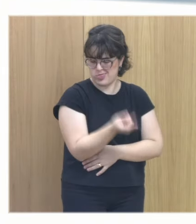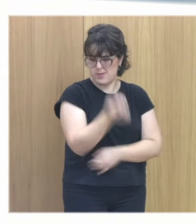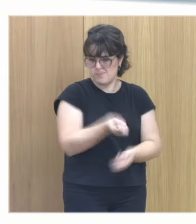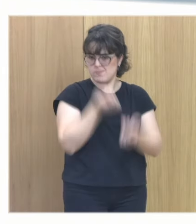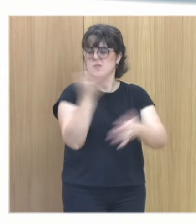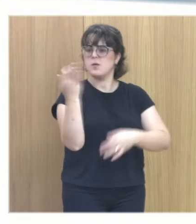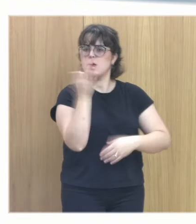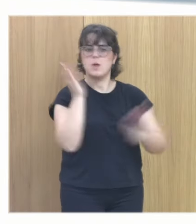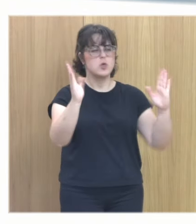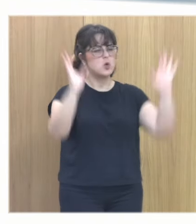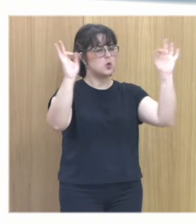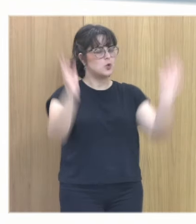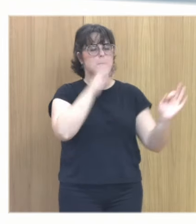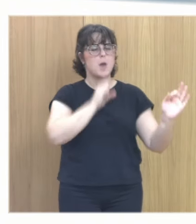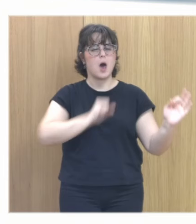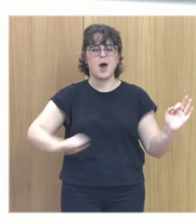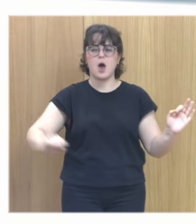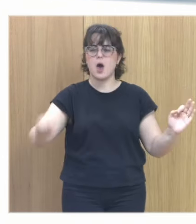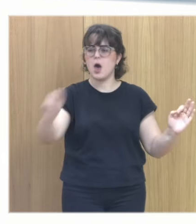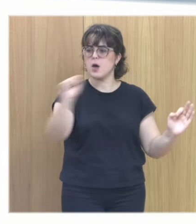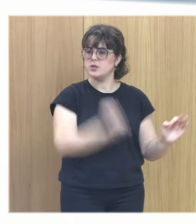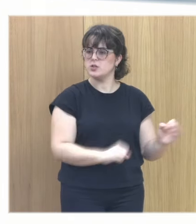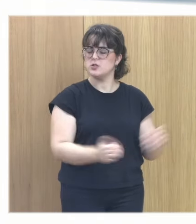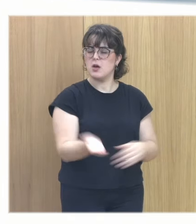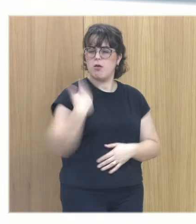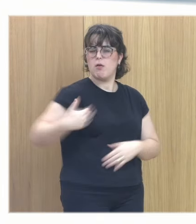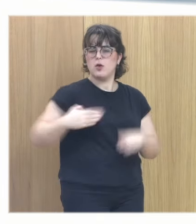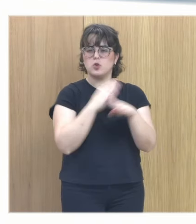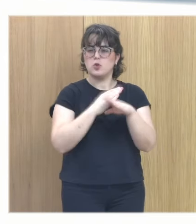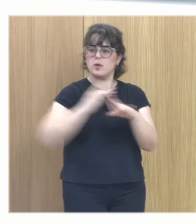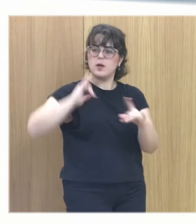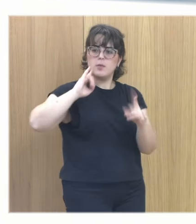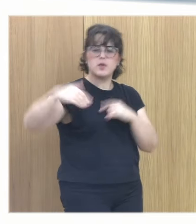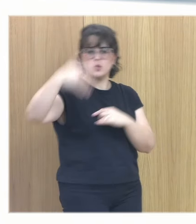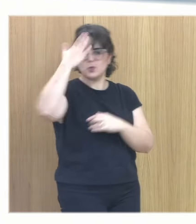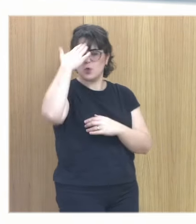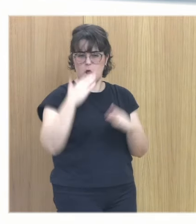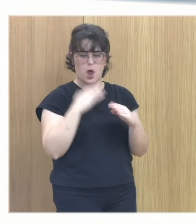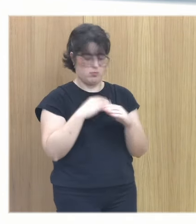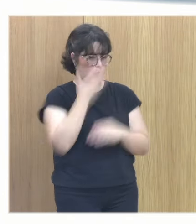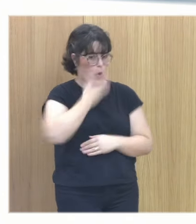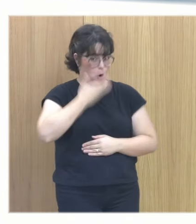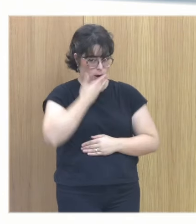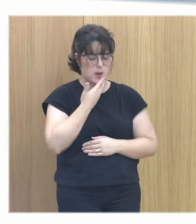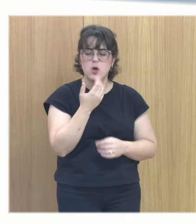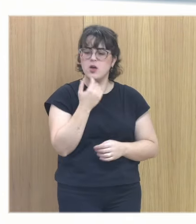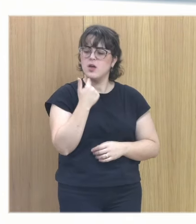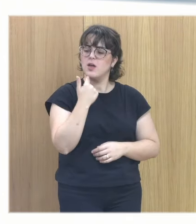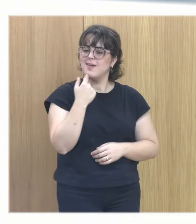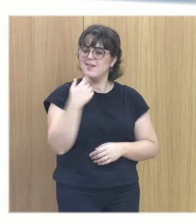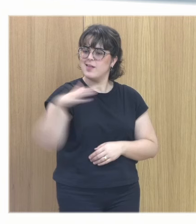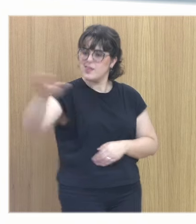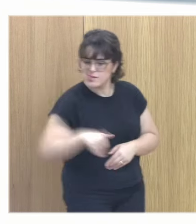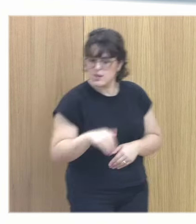que es ese momento maravilloso en el que allá por octubre les llaman a tutoría del colegio y les llaman a tutoría del